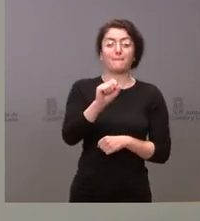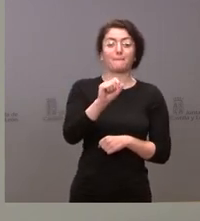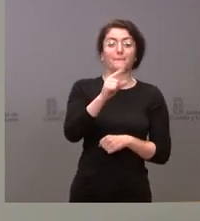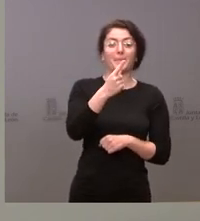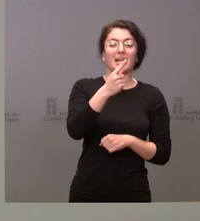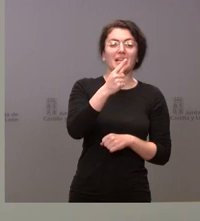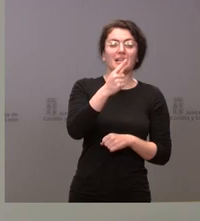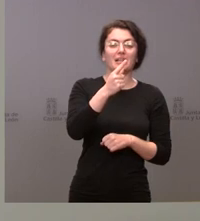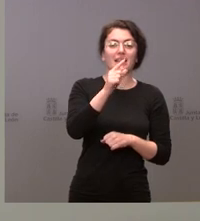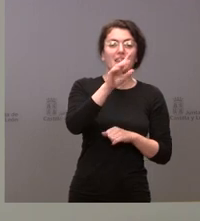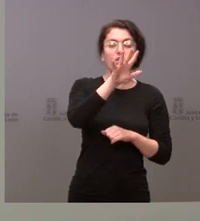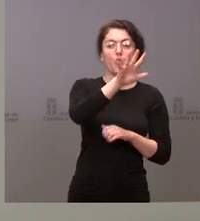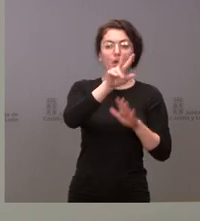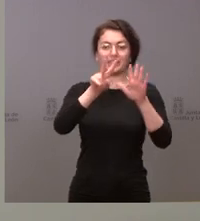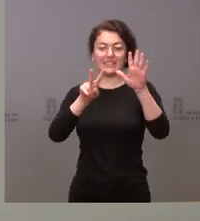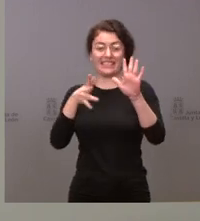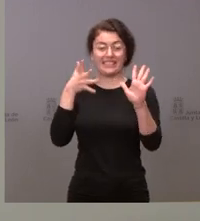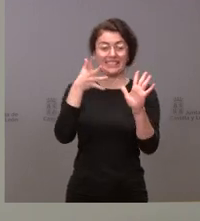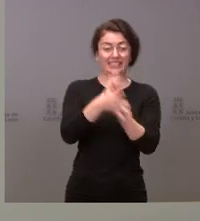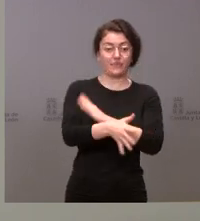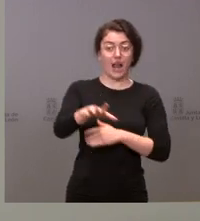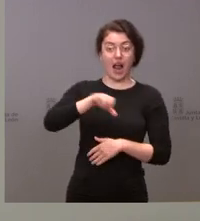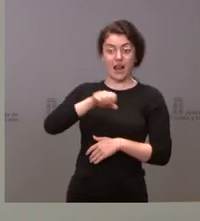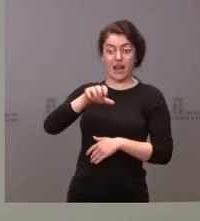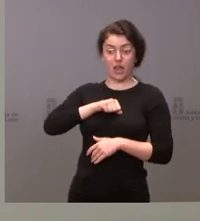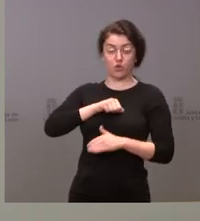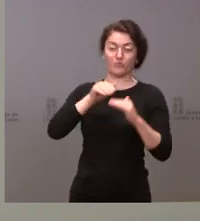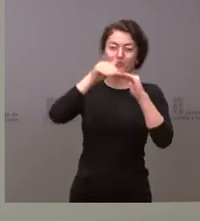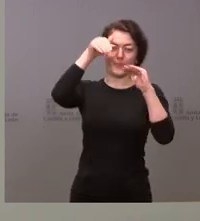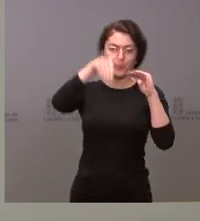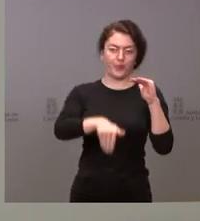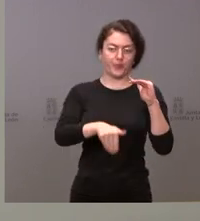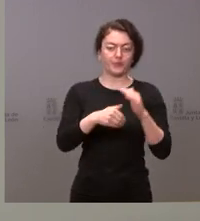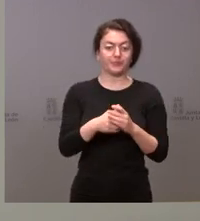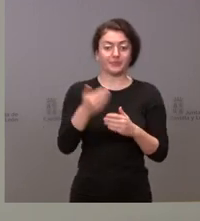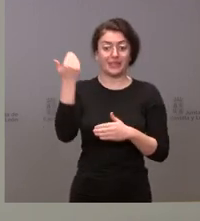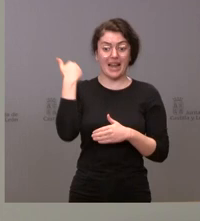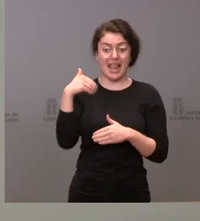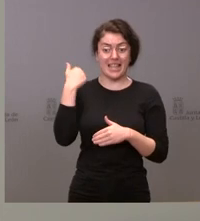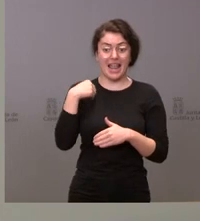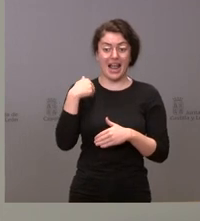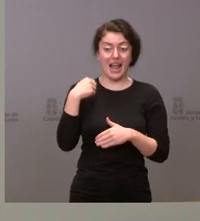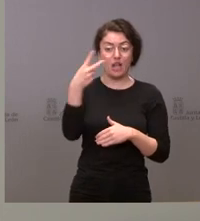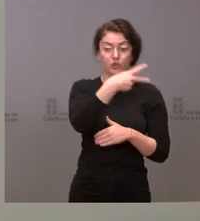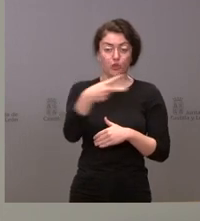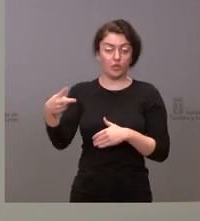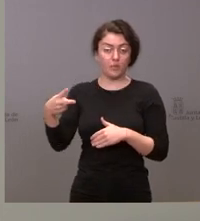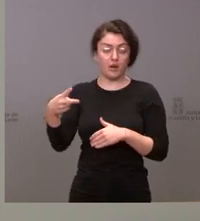tanto, aquí en el número de casos individuales diarios hay un descenso. En 14 días acumulado también estamos